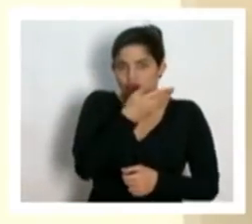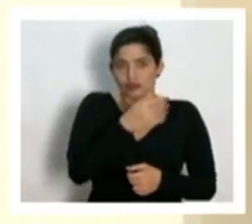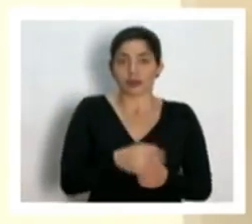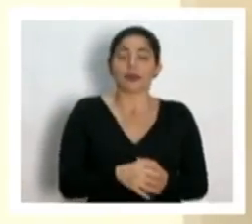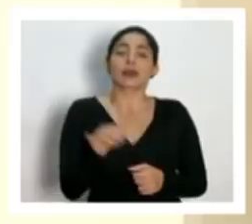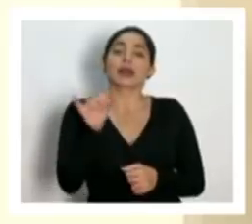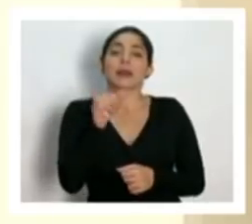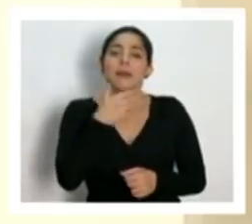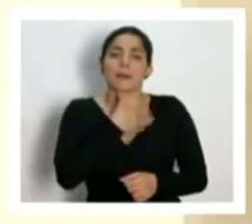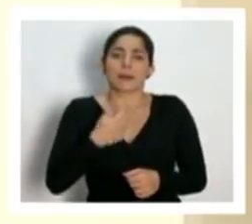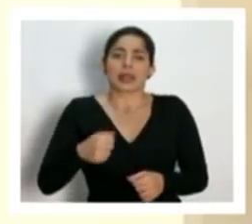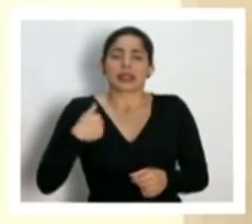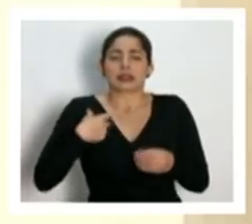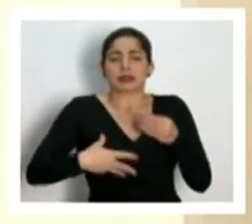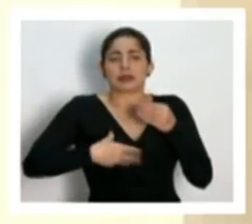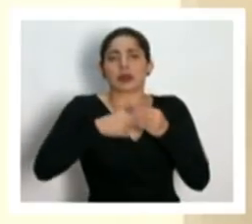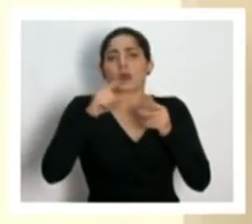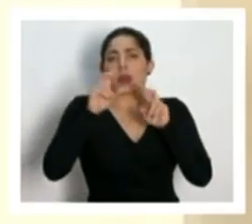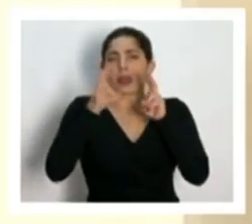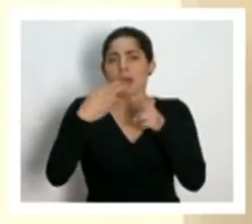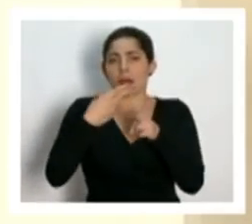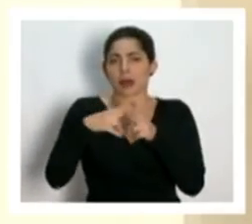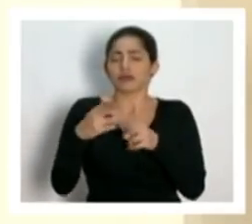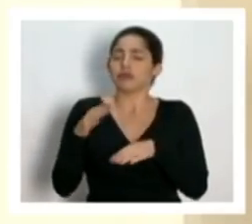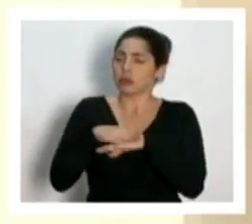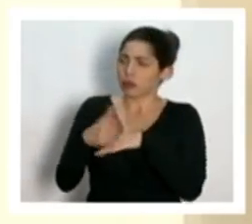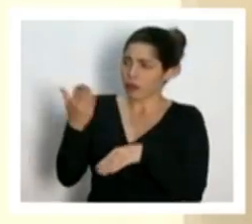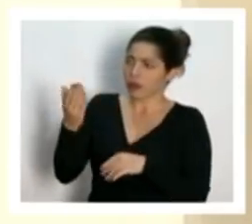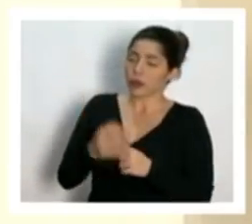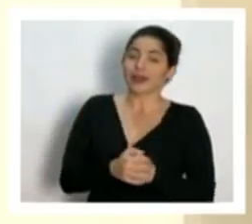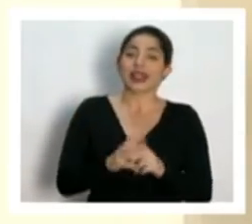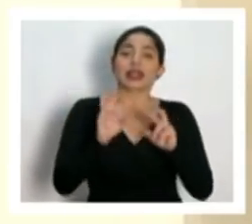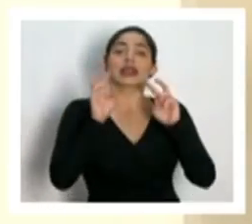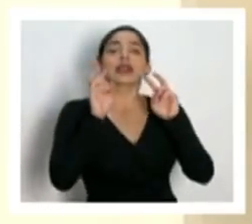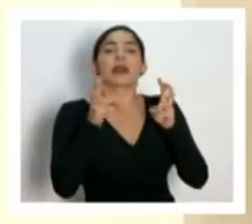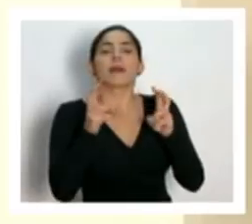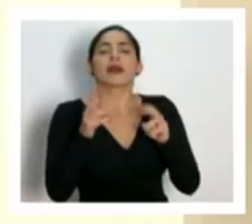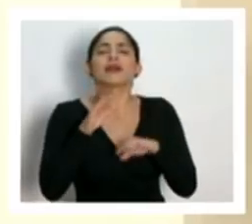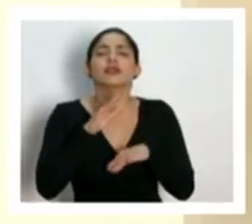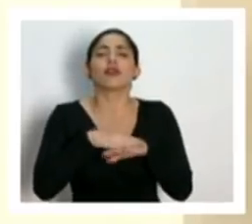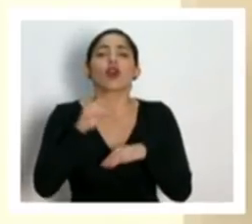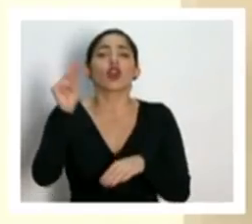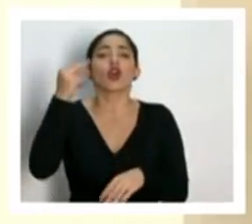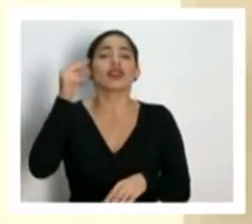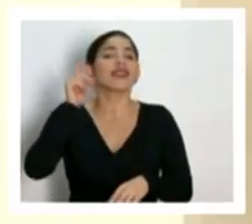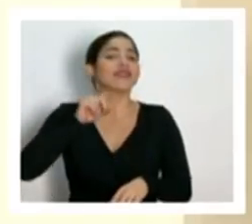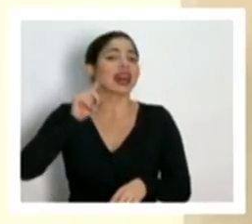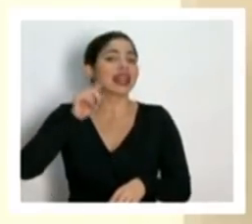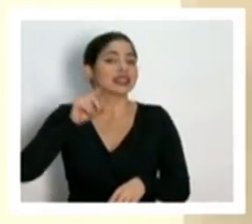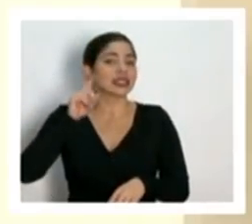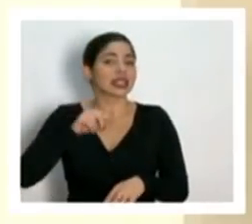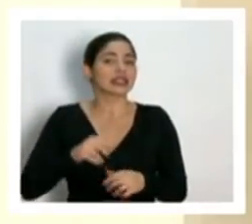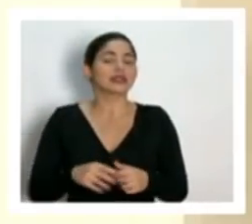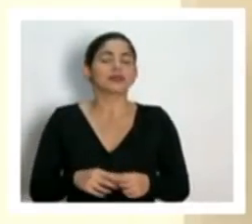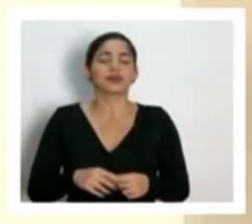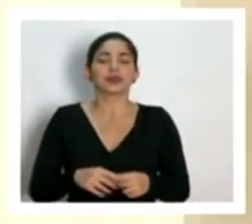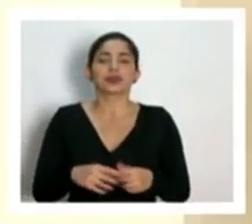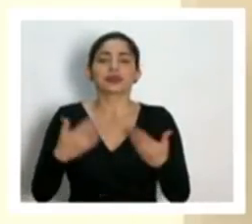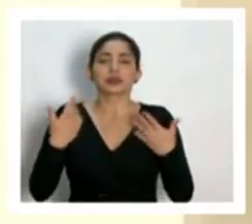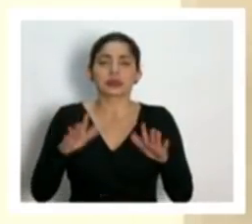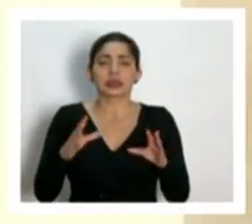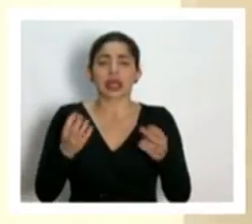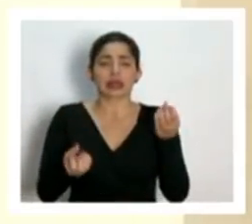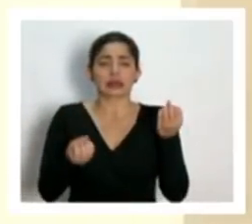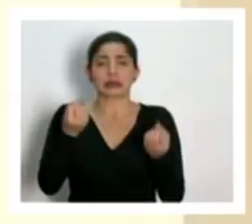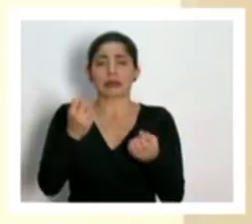también señor presidente voy a tocar un tema muy brevemente el tema de las noticias falsas se han estado